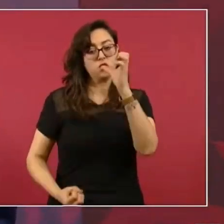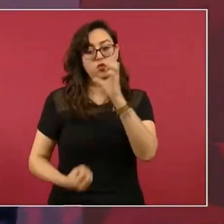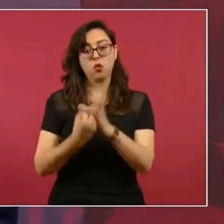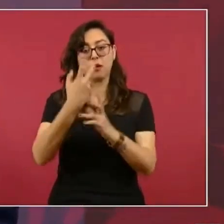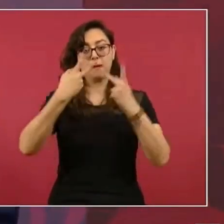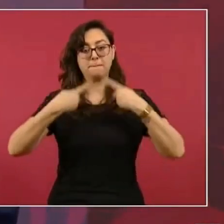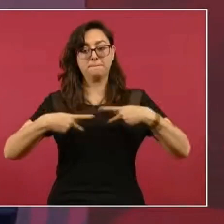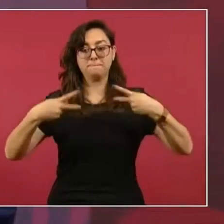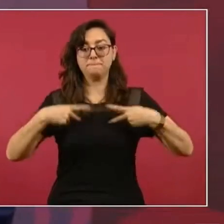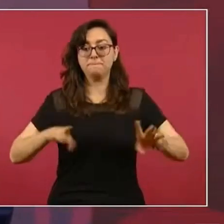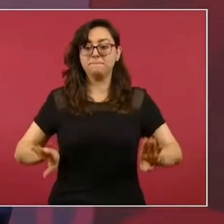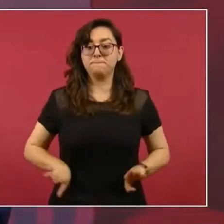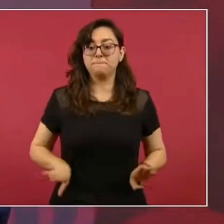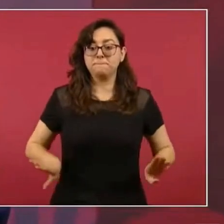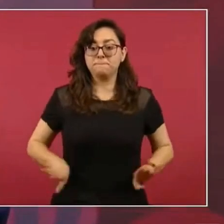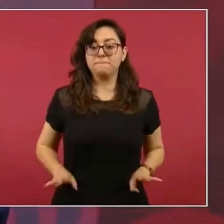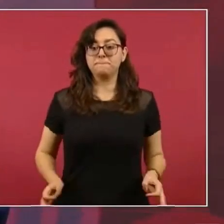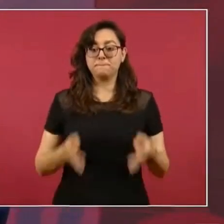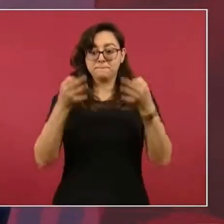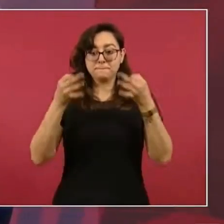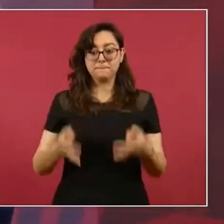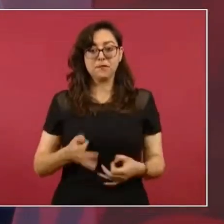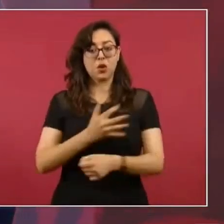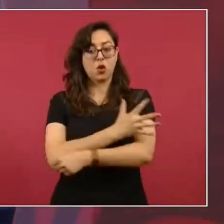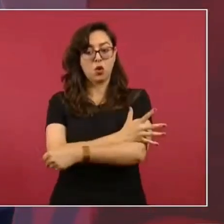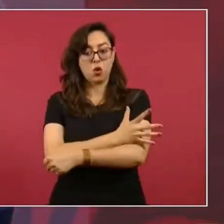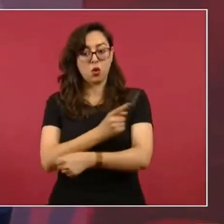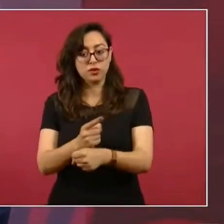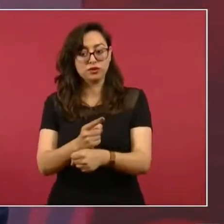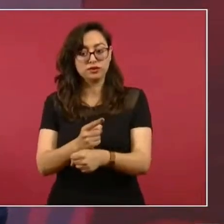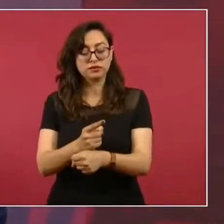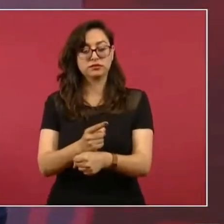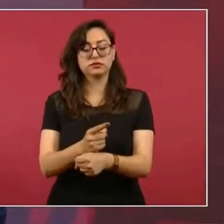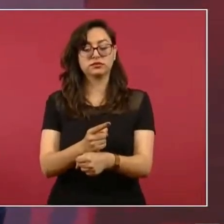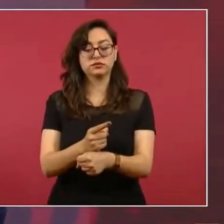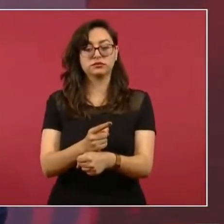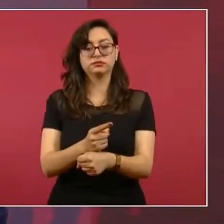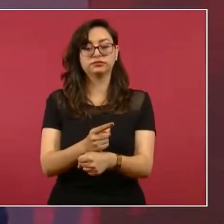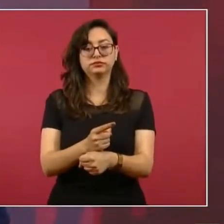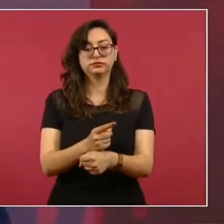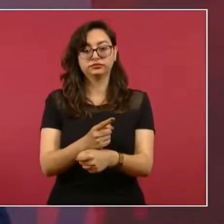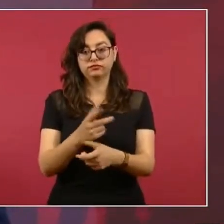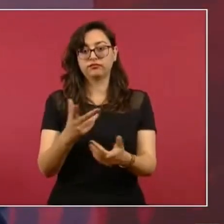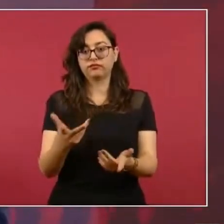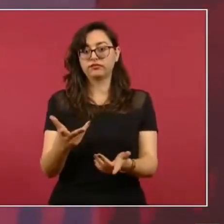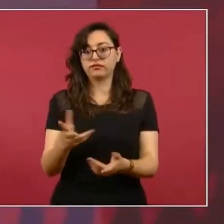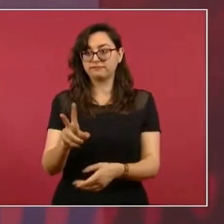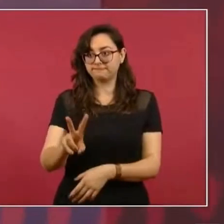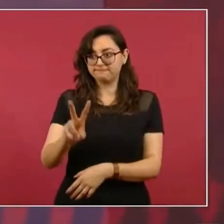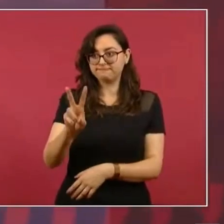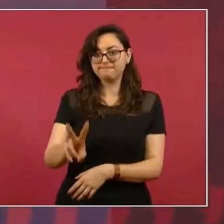Con principios honestos, incorruptibles.